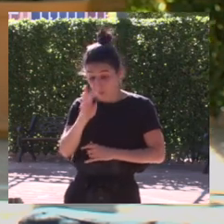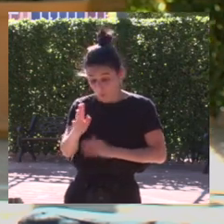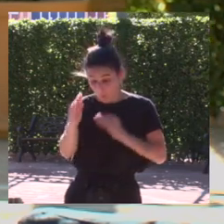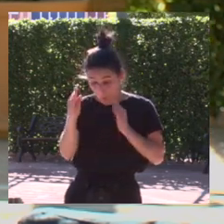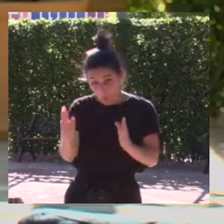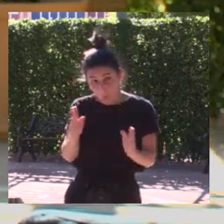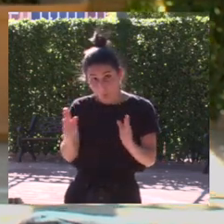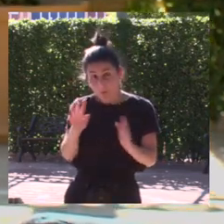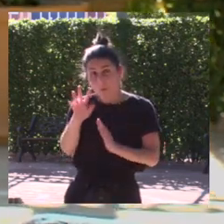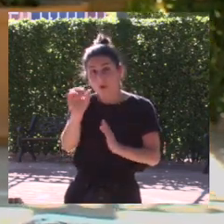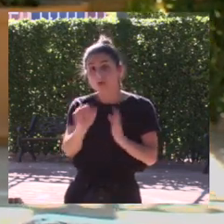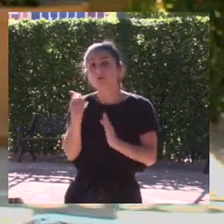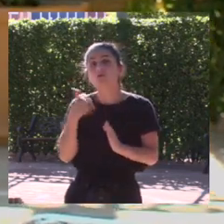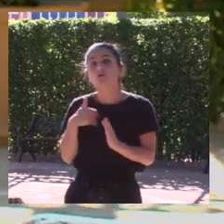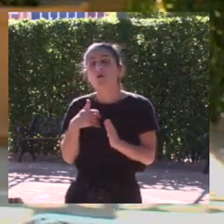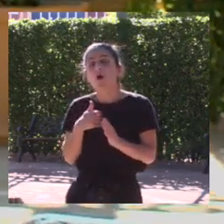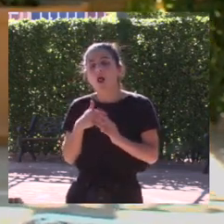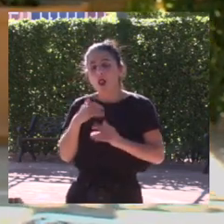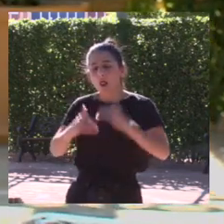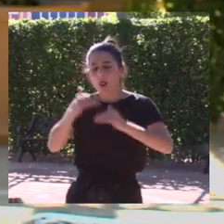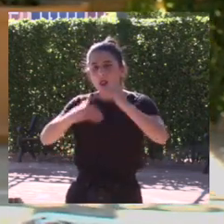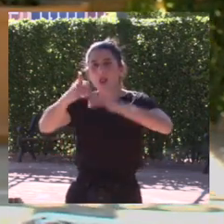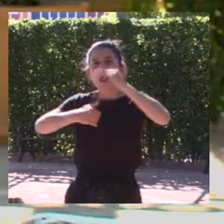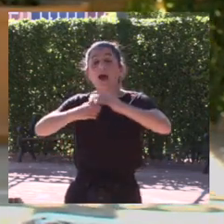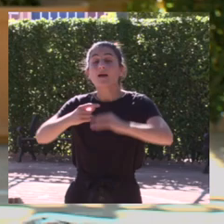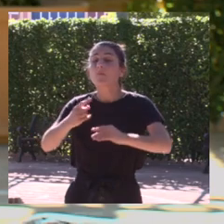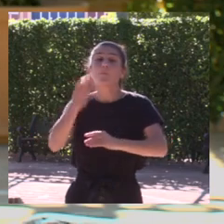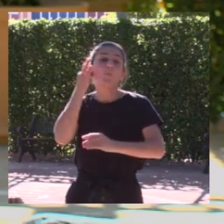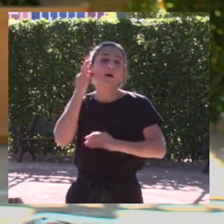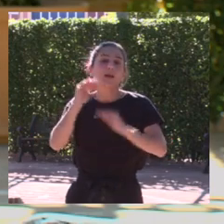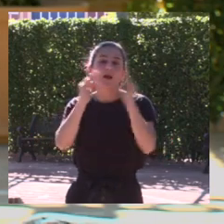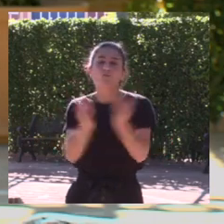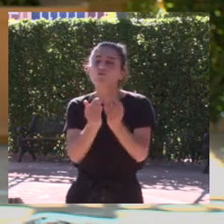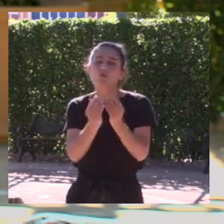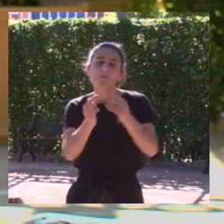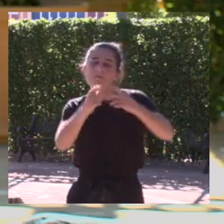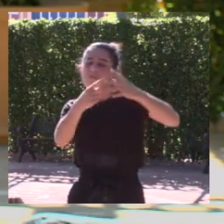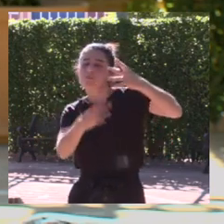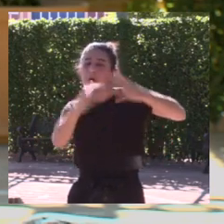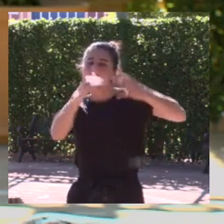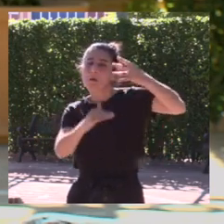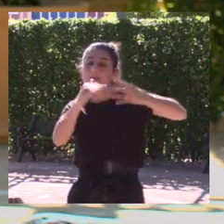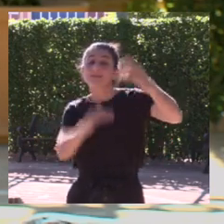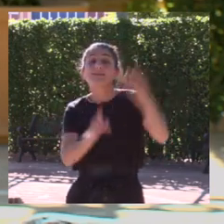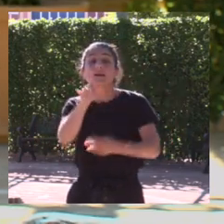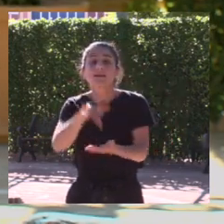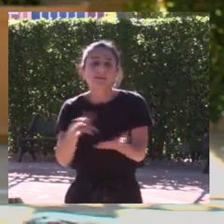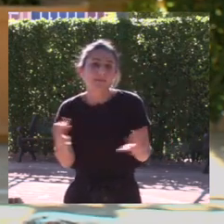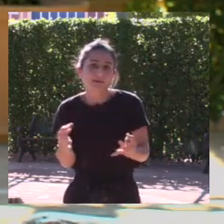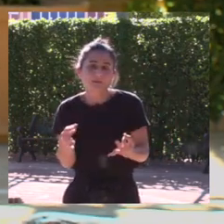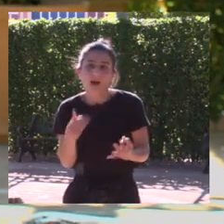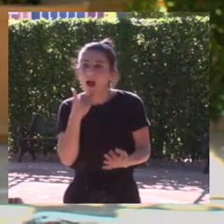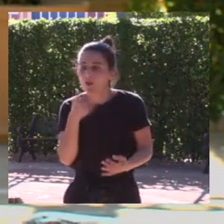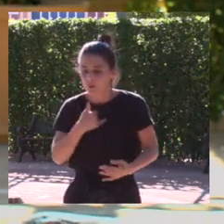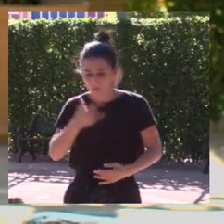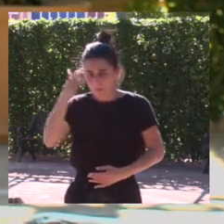me logro consigo colocarme entre las primeras del mundo ¿y qué pasa? pues ahí pasa lo que yo